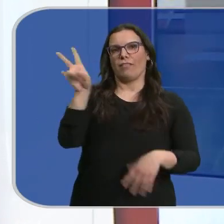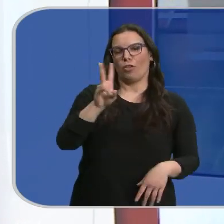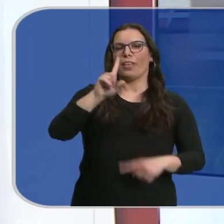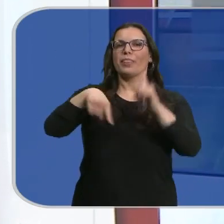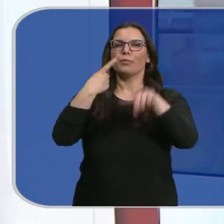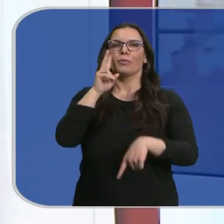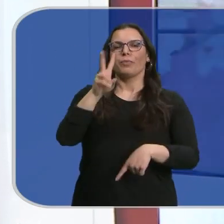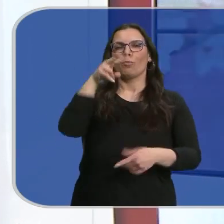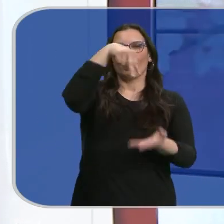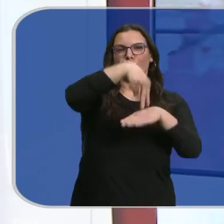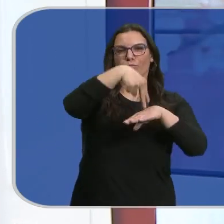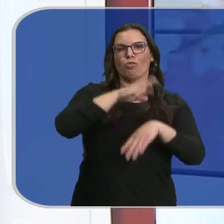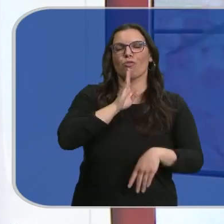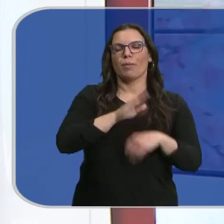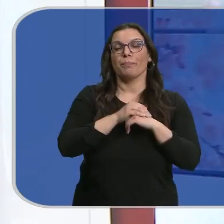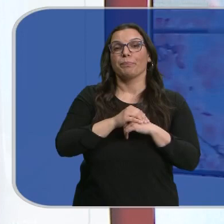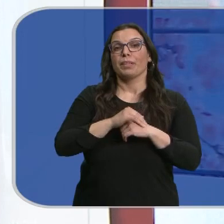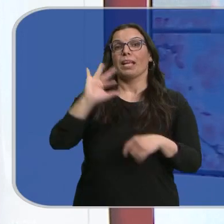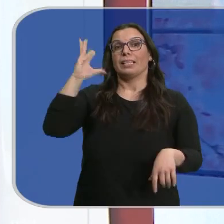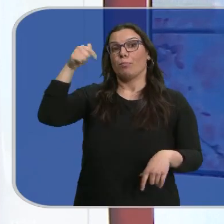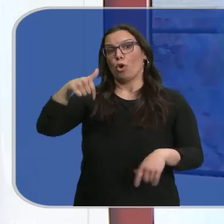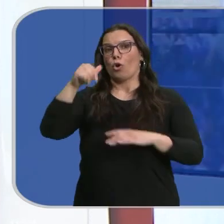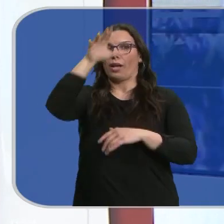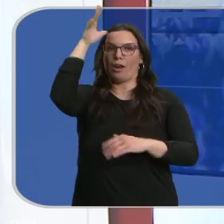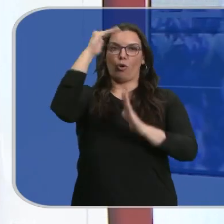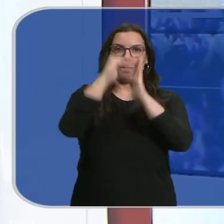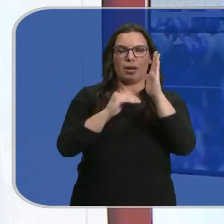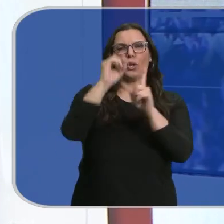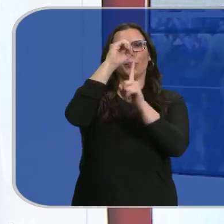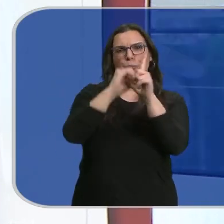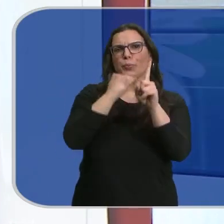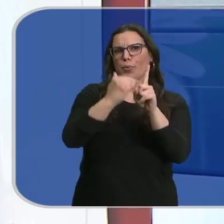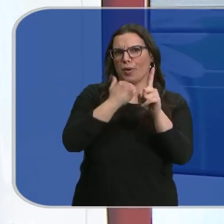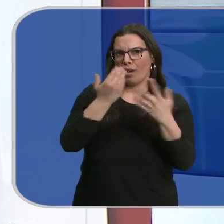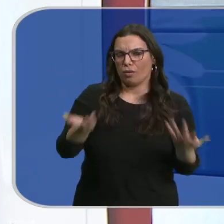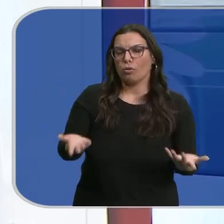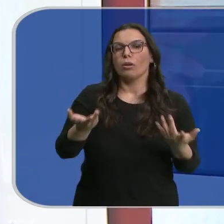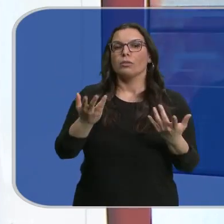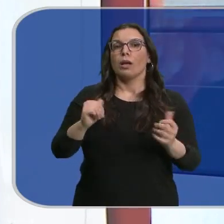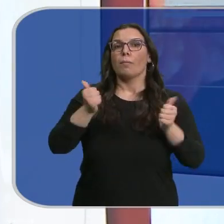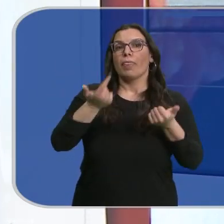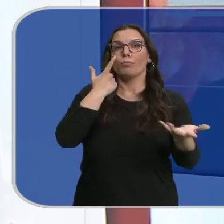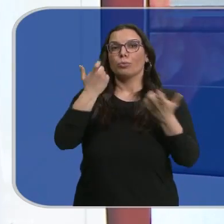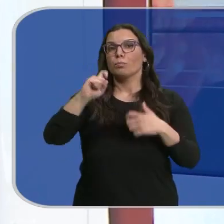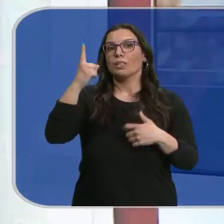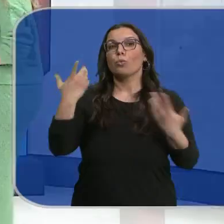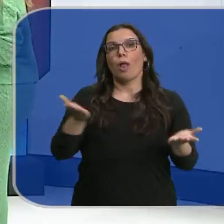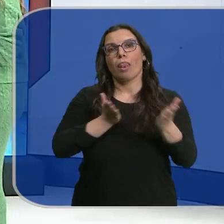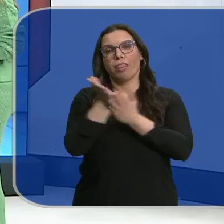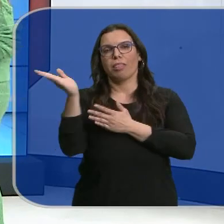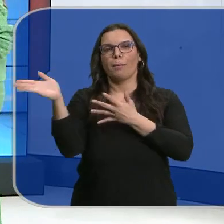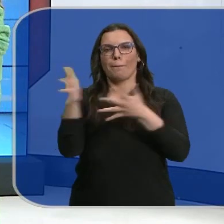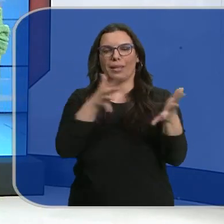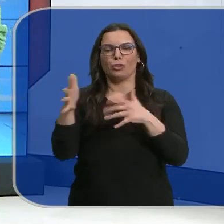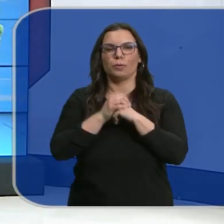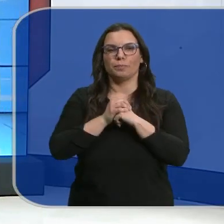escenario. En cuanto al tiempo ya no hace tanto calor como ayer, las temperaturas han bajado ligeramente y aparece un nuevo protagonista, el viento. Silvia